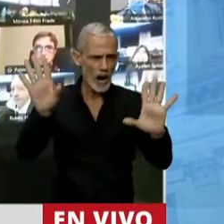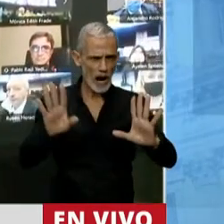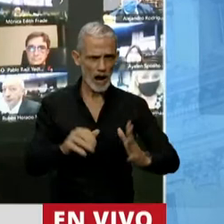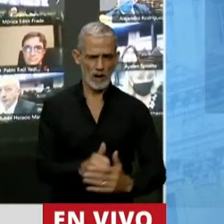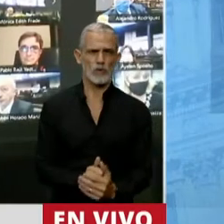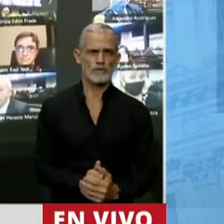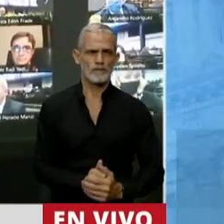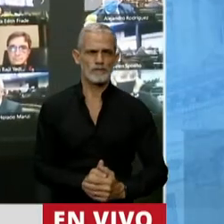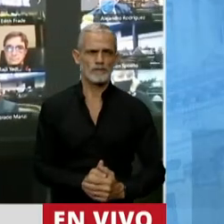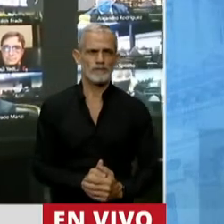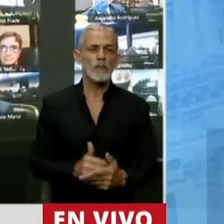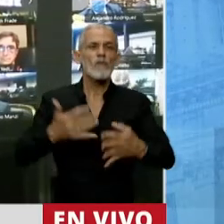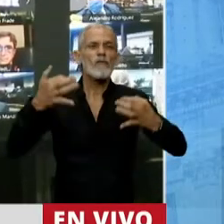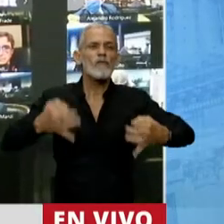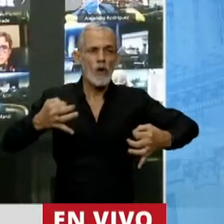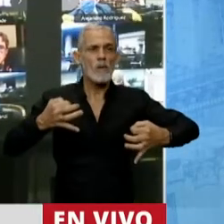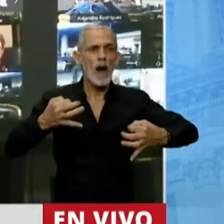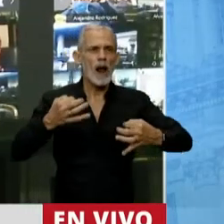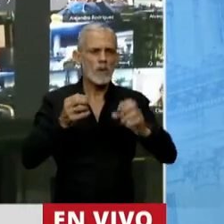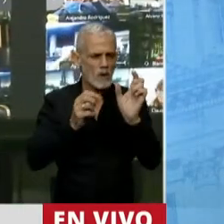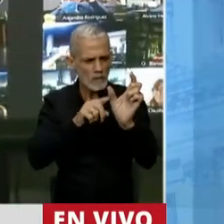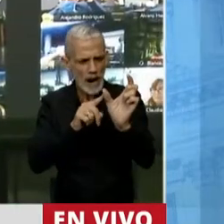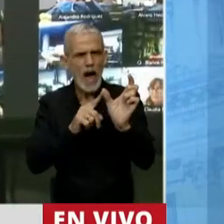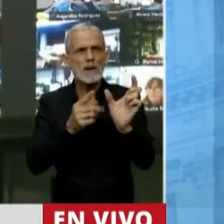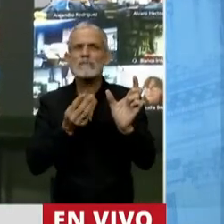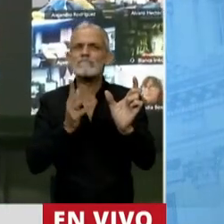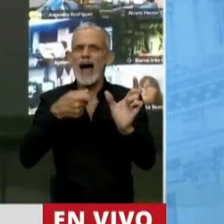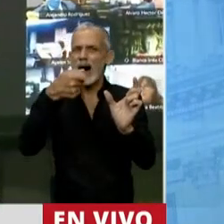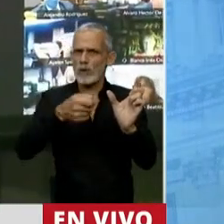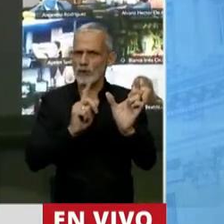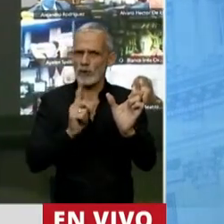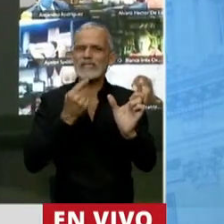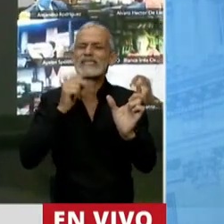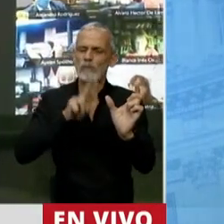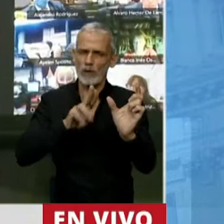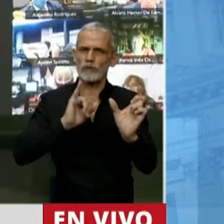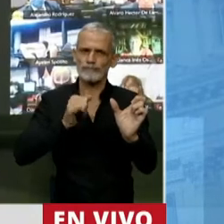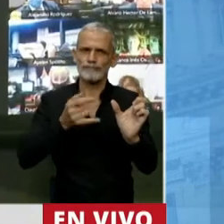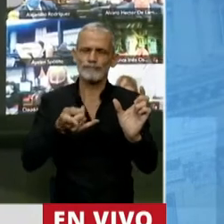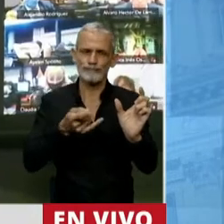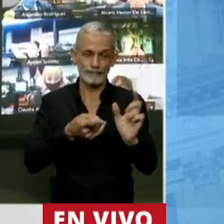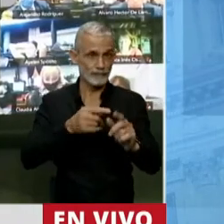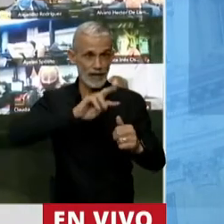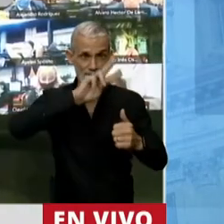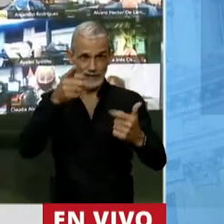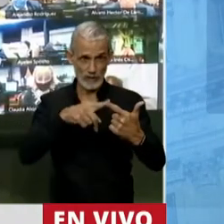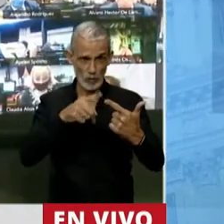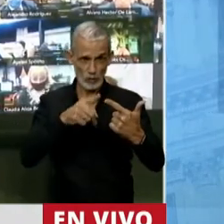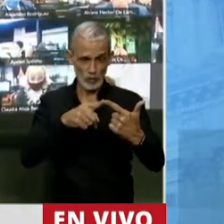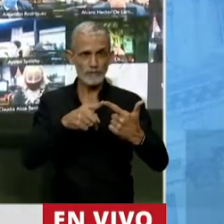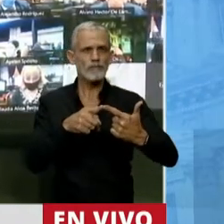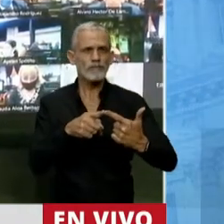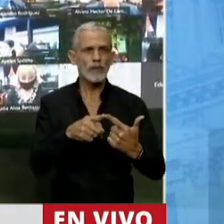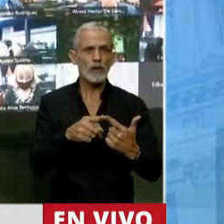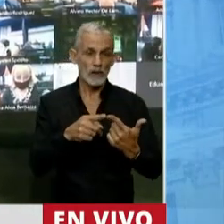formal, pero me parece que hay que dejar claro. Este es el primer punto. Segundo punto, no